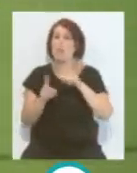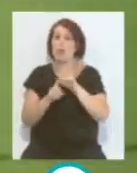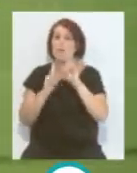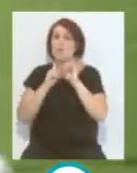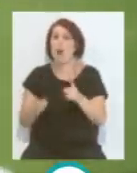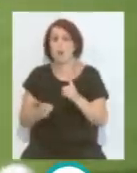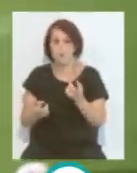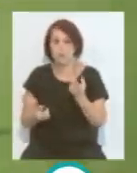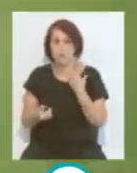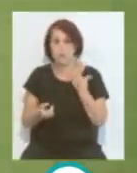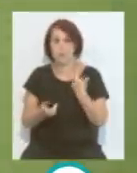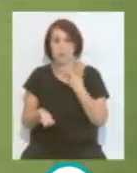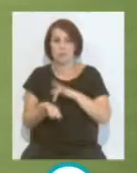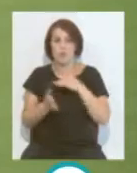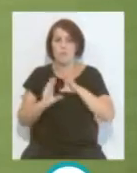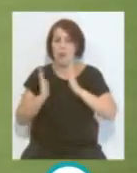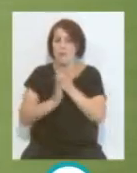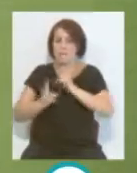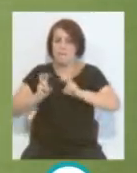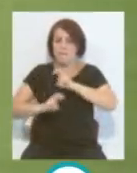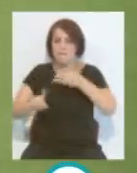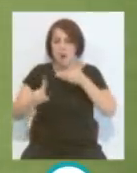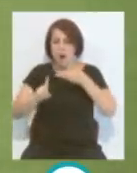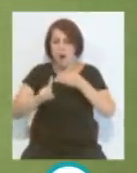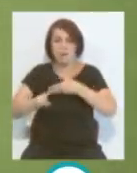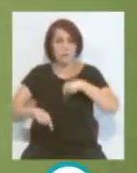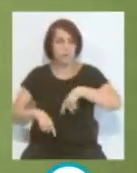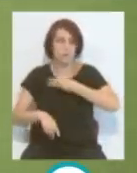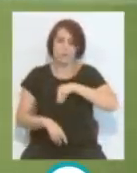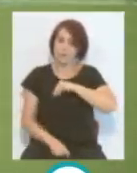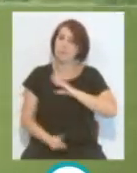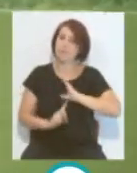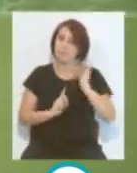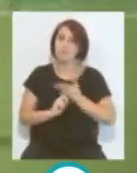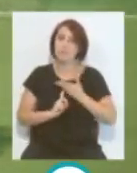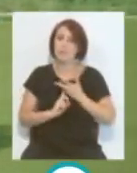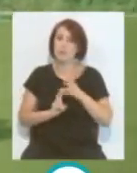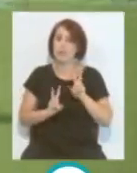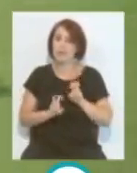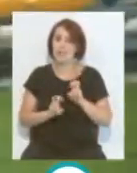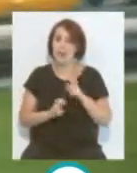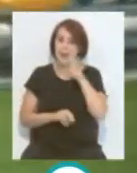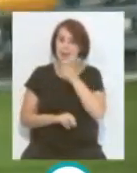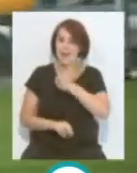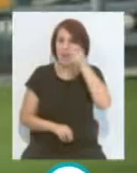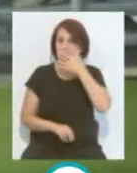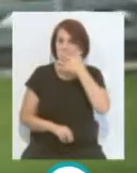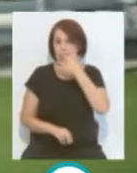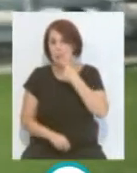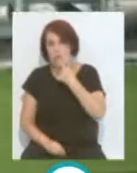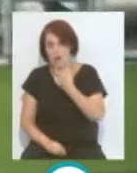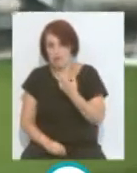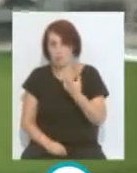El ímpetu que tiene a la hora de ir a por el balón. Creo que aquí en España le puede pasar factura en cuanto a amonestaciones, amarillas, rojas.